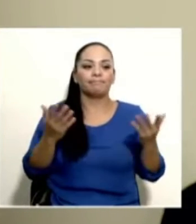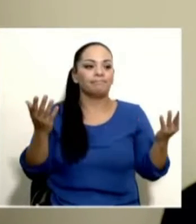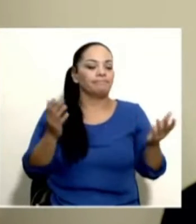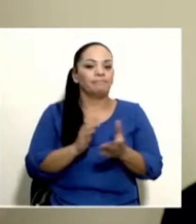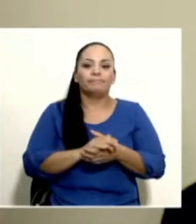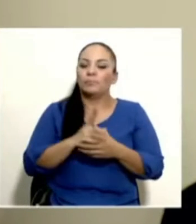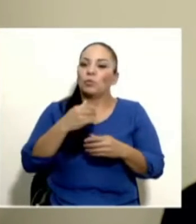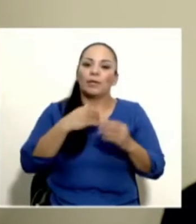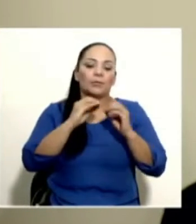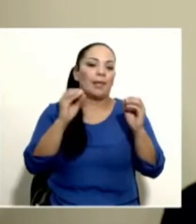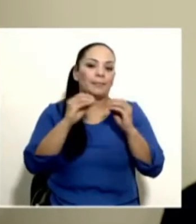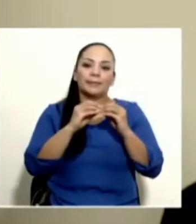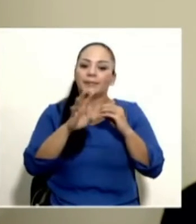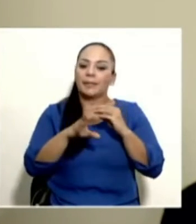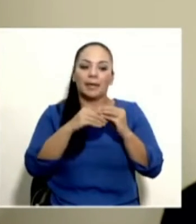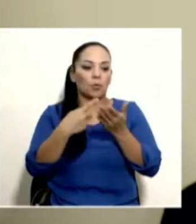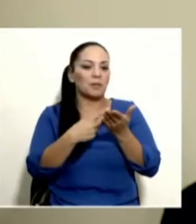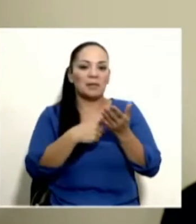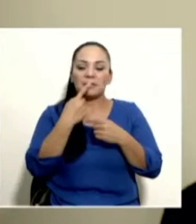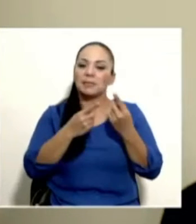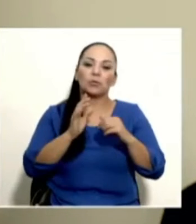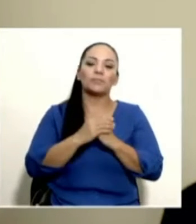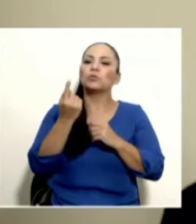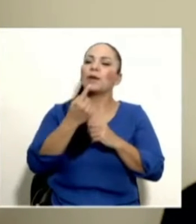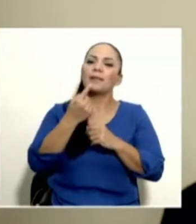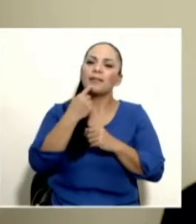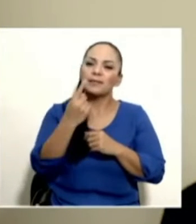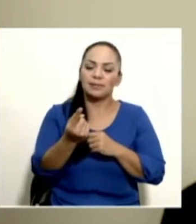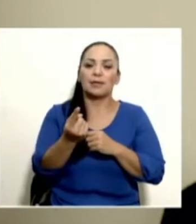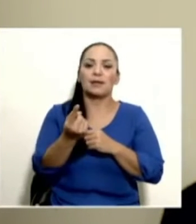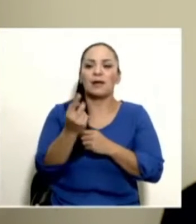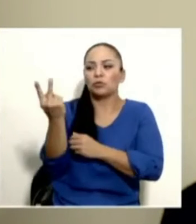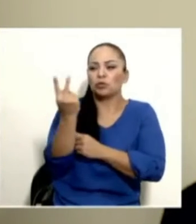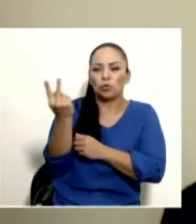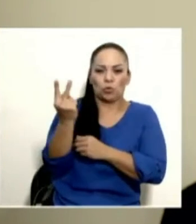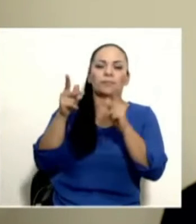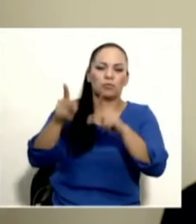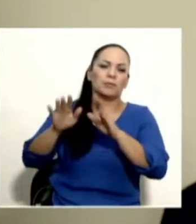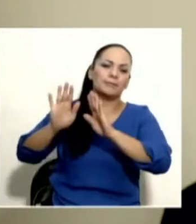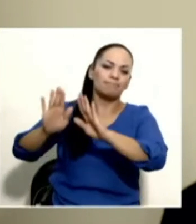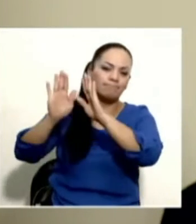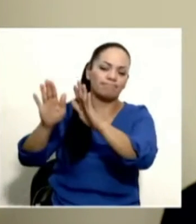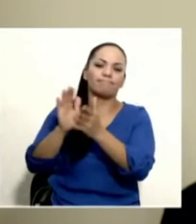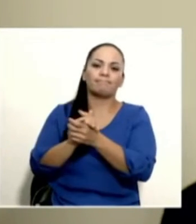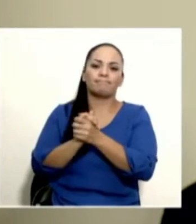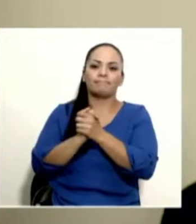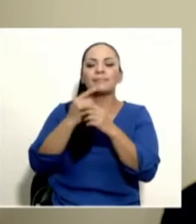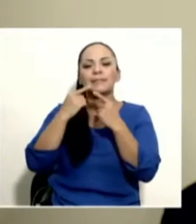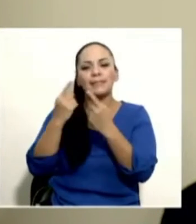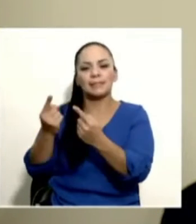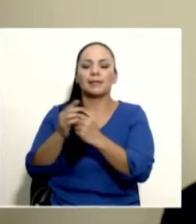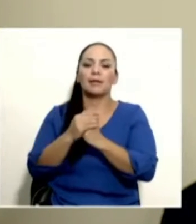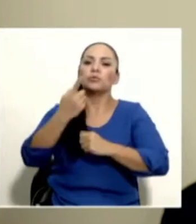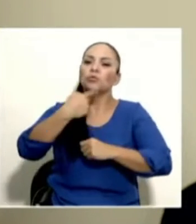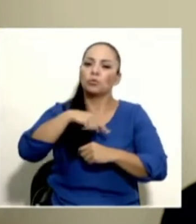que comentar y que decir, nada más decirle a este par de extraordinarias personas que le